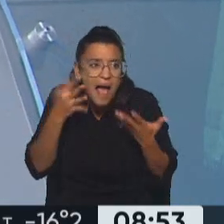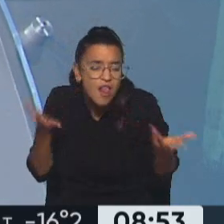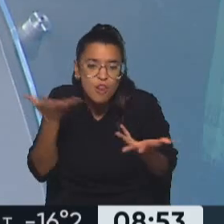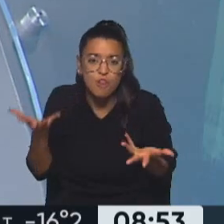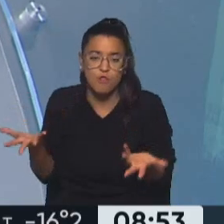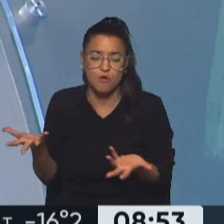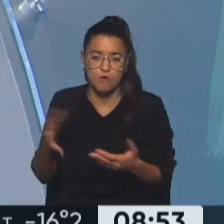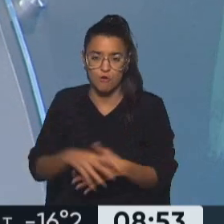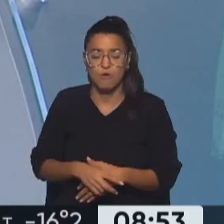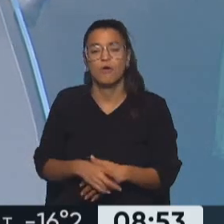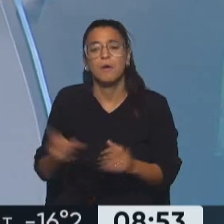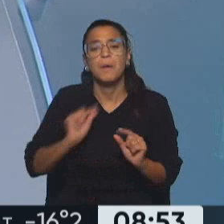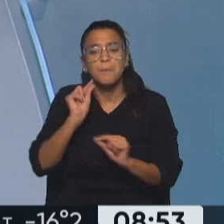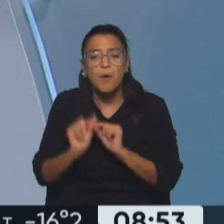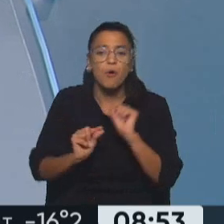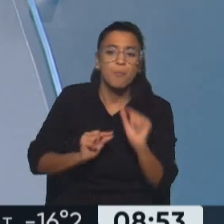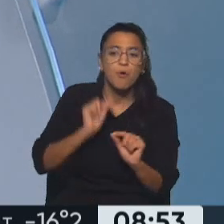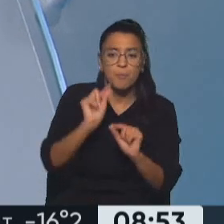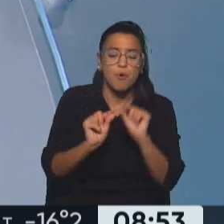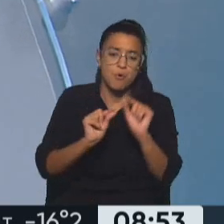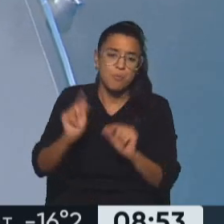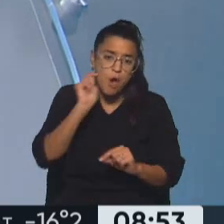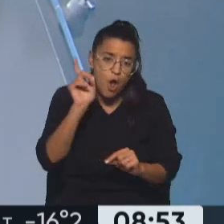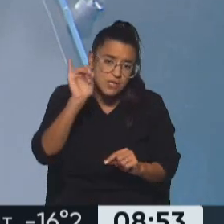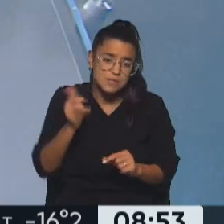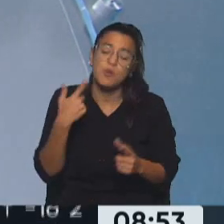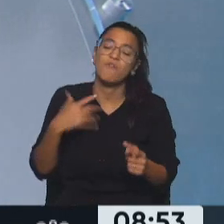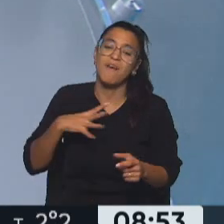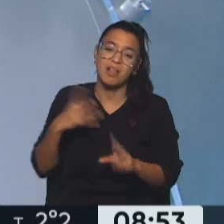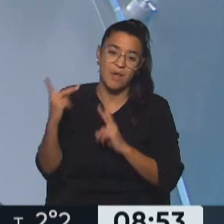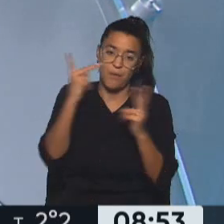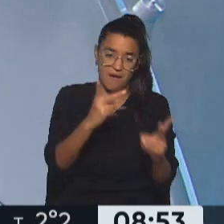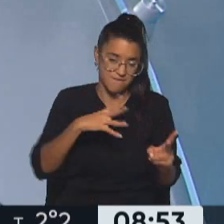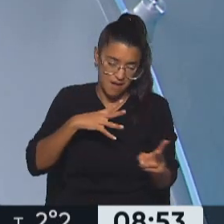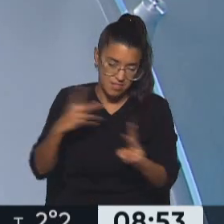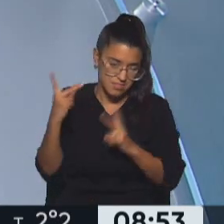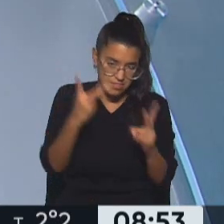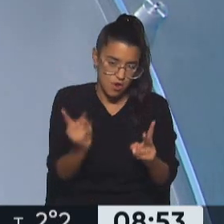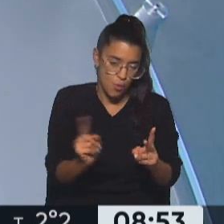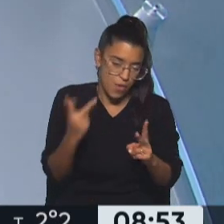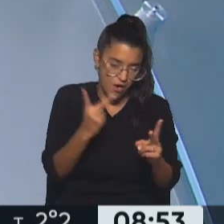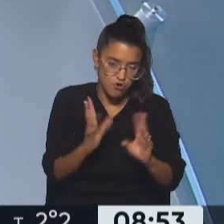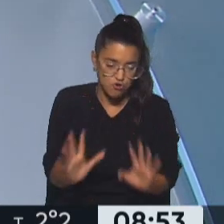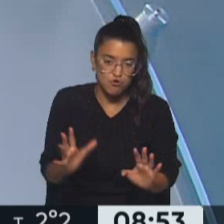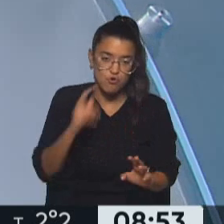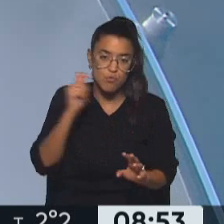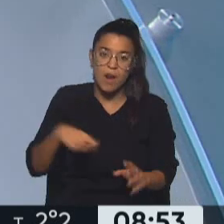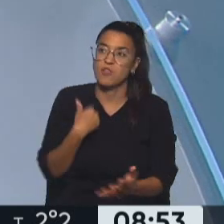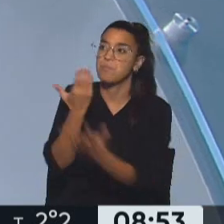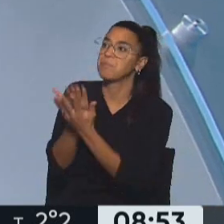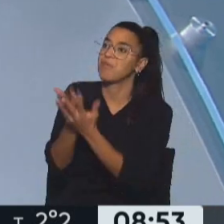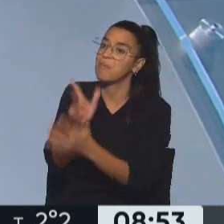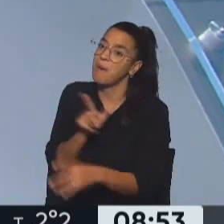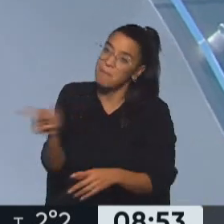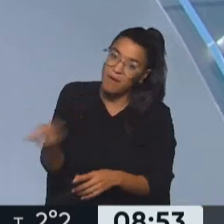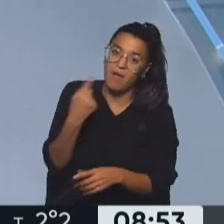conflicto. Y de a poco lo va teniendo. Todavía no ha viajado, esa es la realidad, no ha viajado a Ucrania. Y eso es lo que le están exigiendo muchos